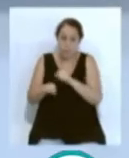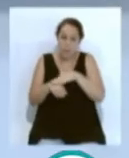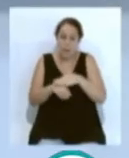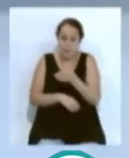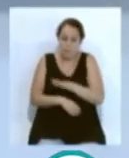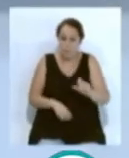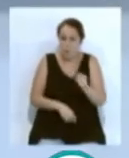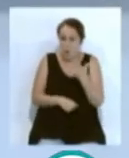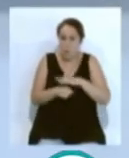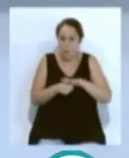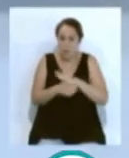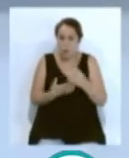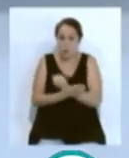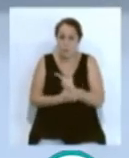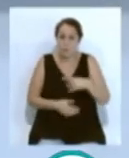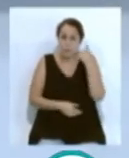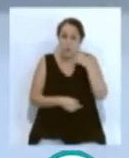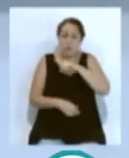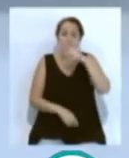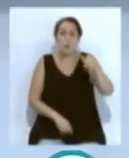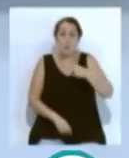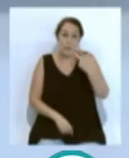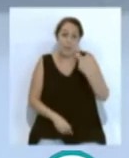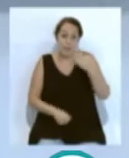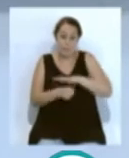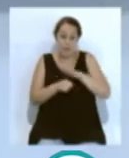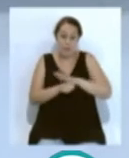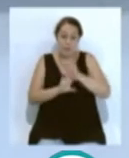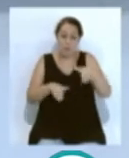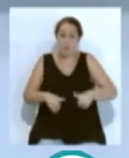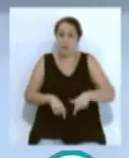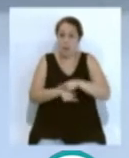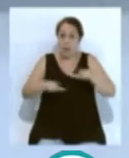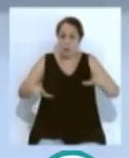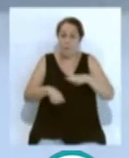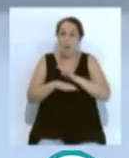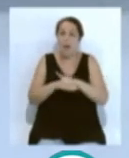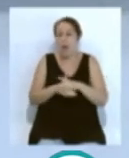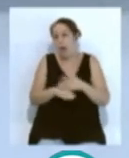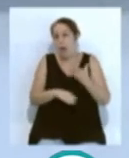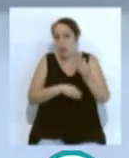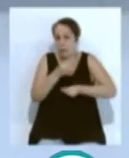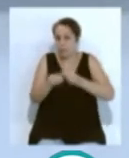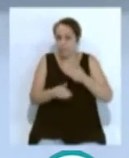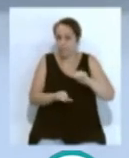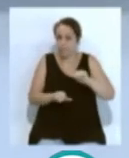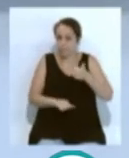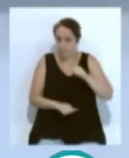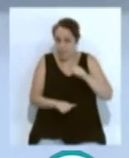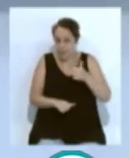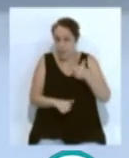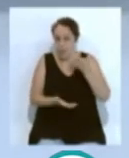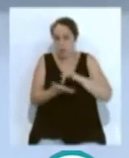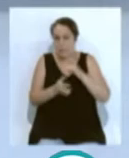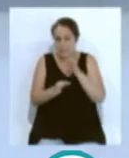Y parte del alumnado gaditano de secundaria ha regresado este martes a las aulas para realizar los exámenes de septiembre,